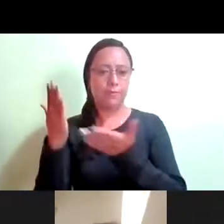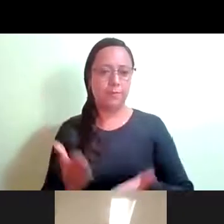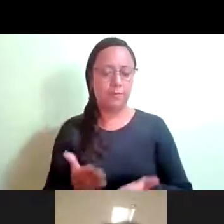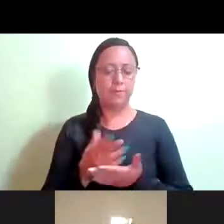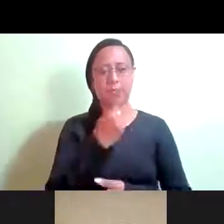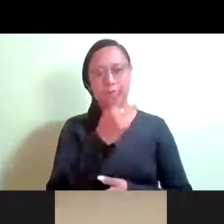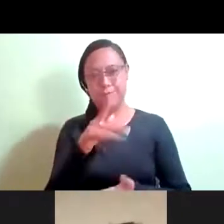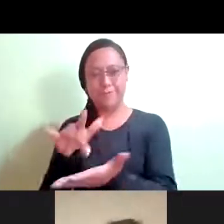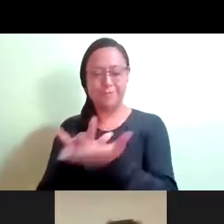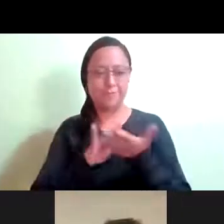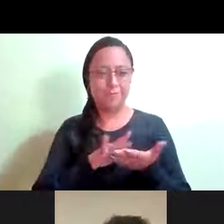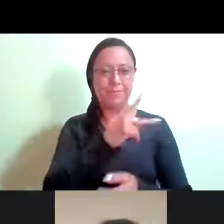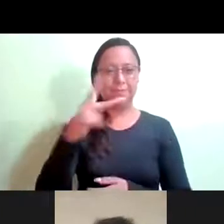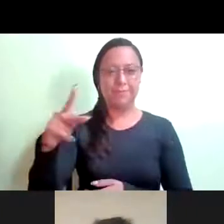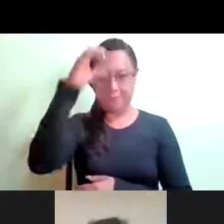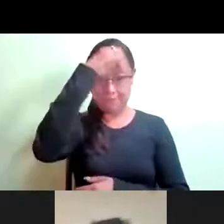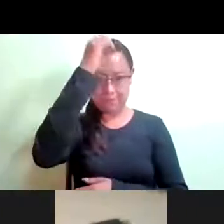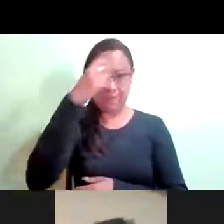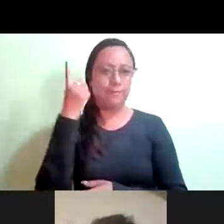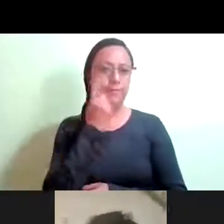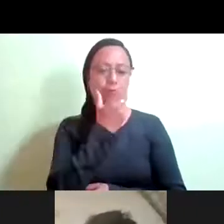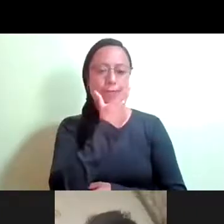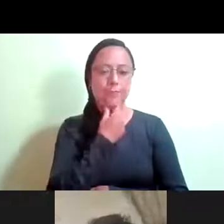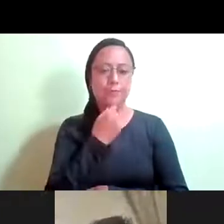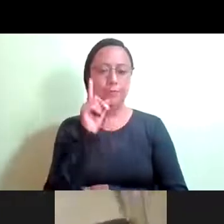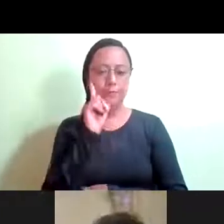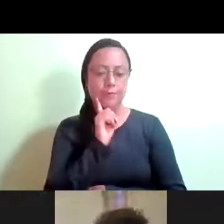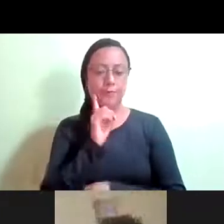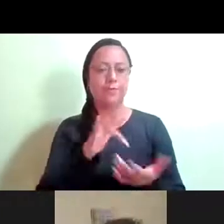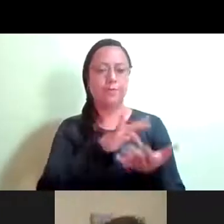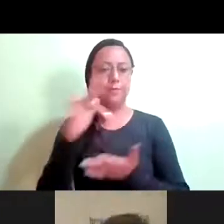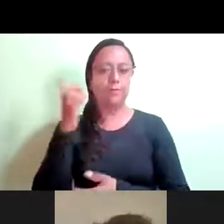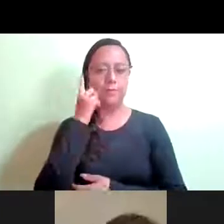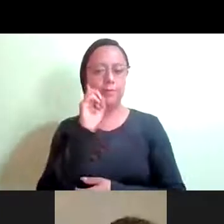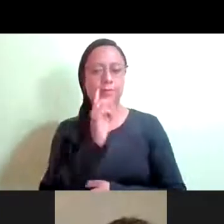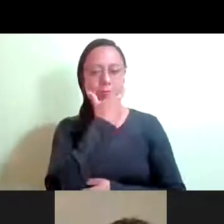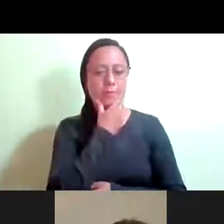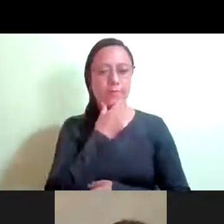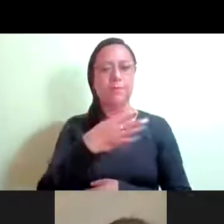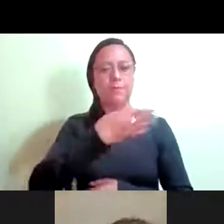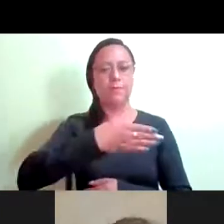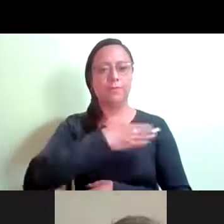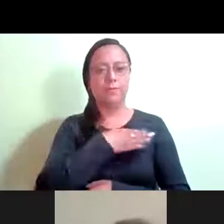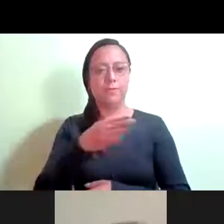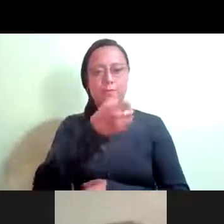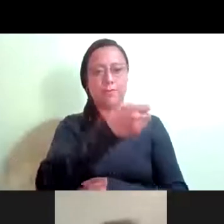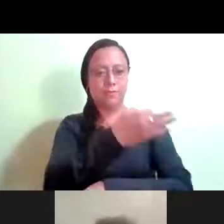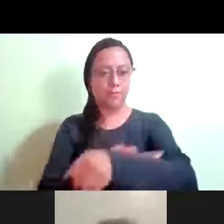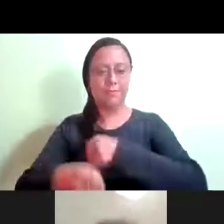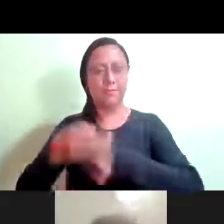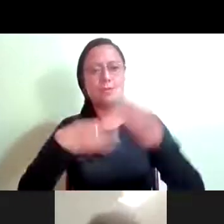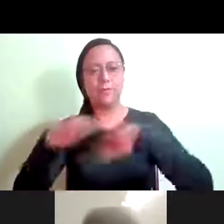cooperación y sus opiniones, diputados. Gracias, diputada. Muy buenas tardes a todos. Muchas gracias, muy buenas tardes.